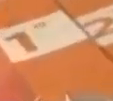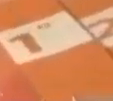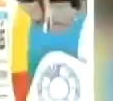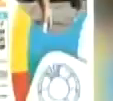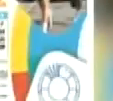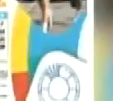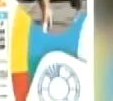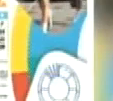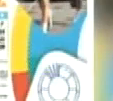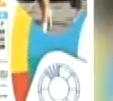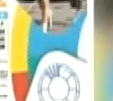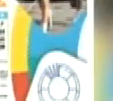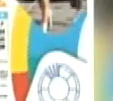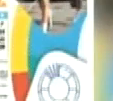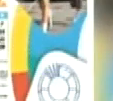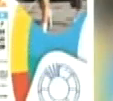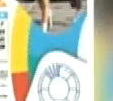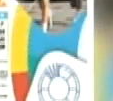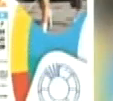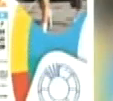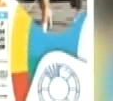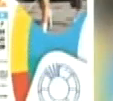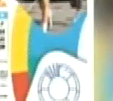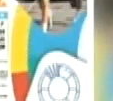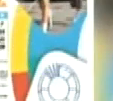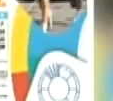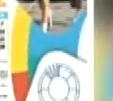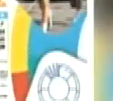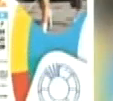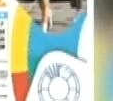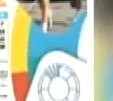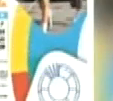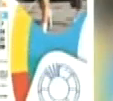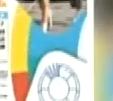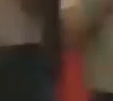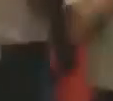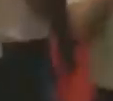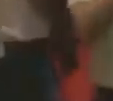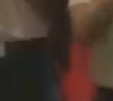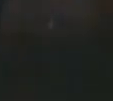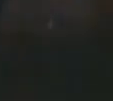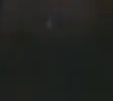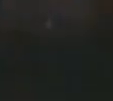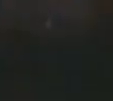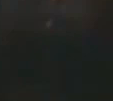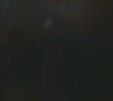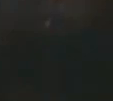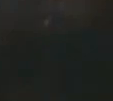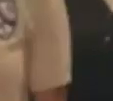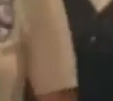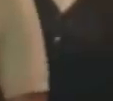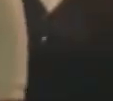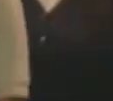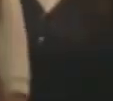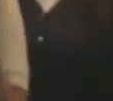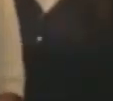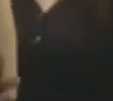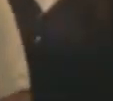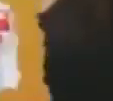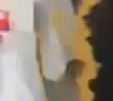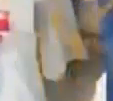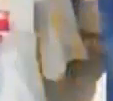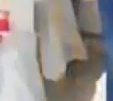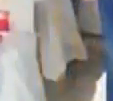centenario. La elaboración del calendario escolar 2020-2021. El encuentro con la juratía